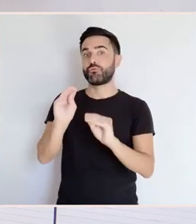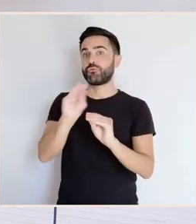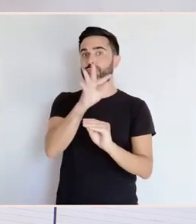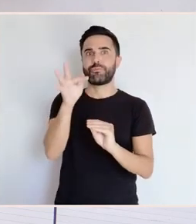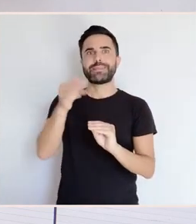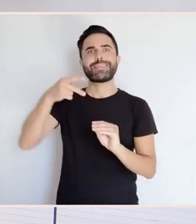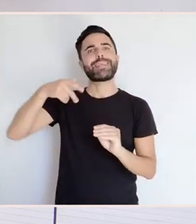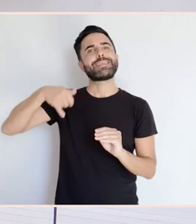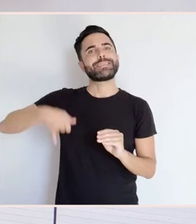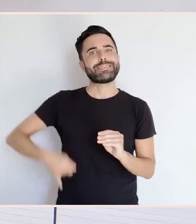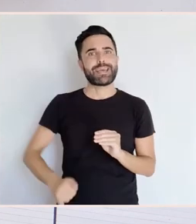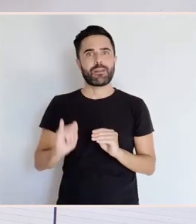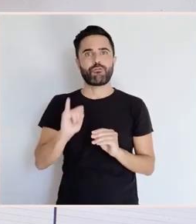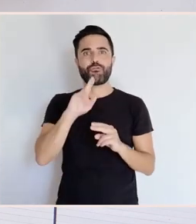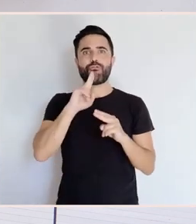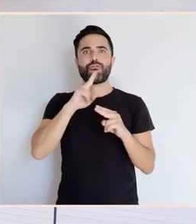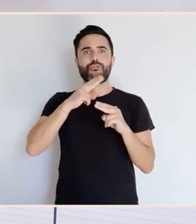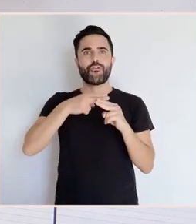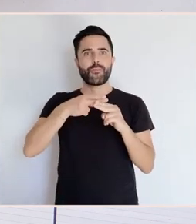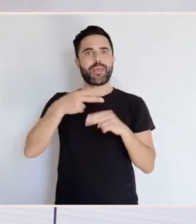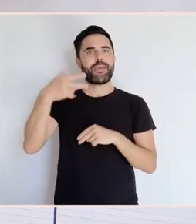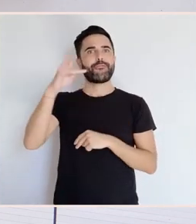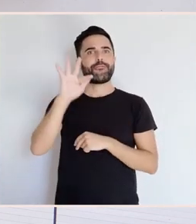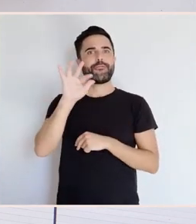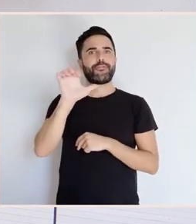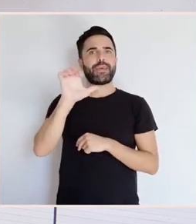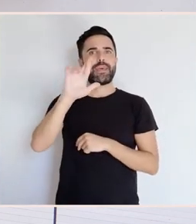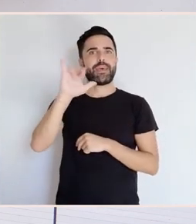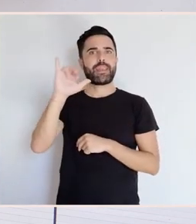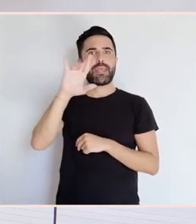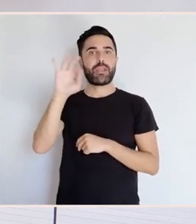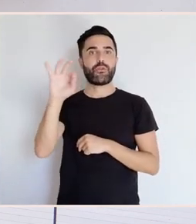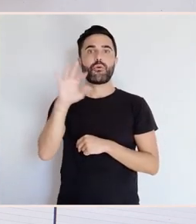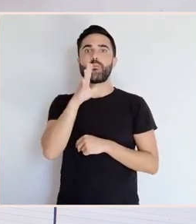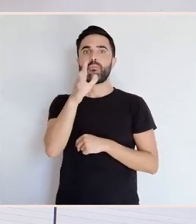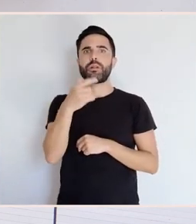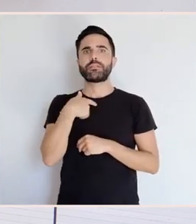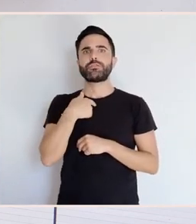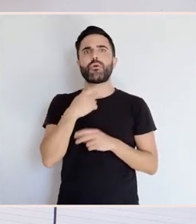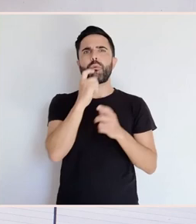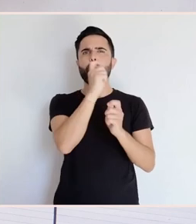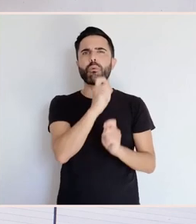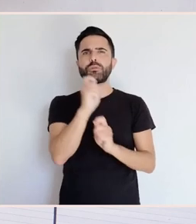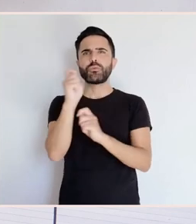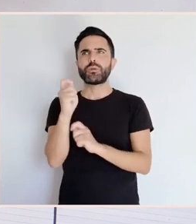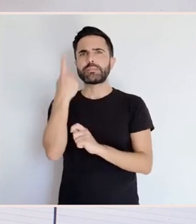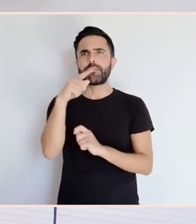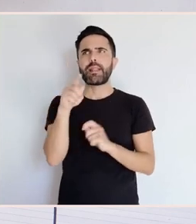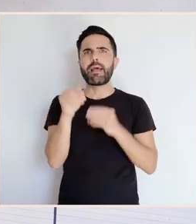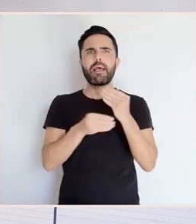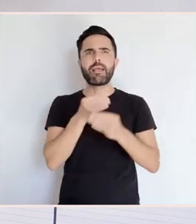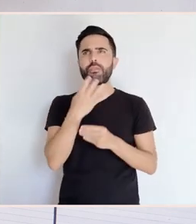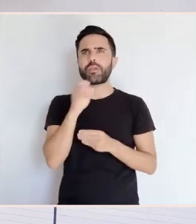as atribuciones resultan un pouco complicadas. Por último, podemos señalar que